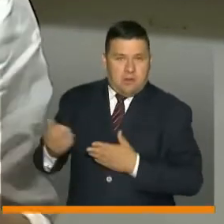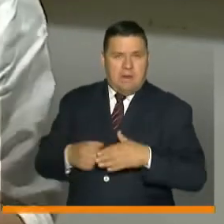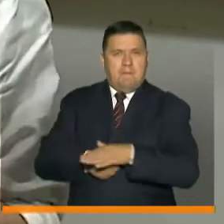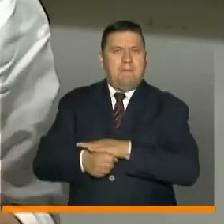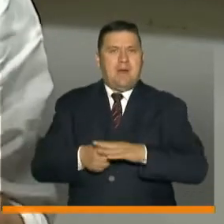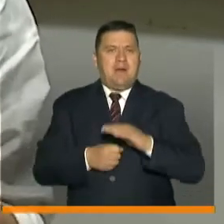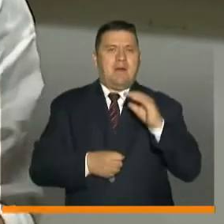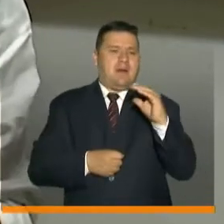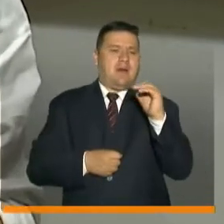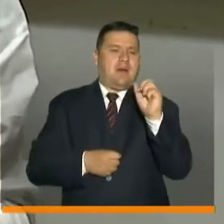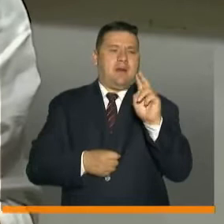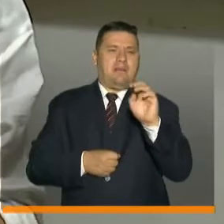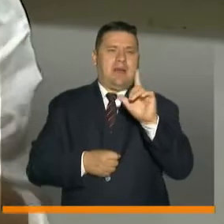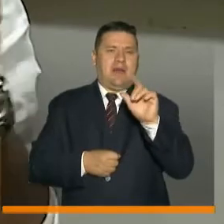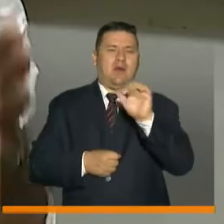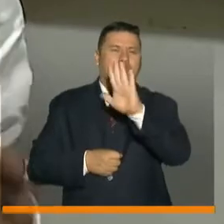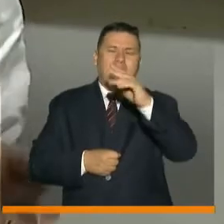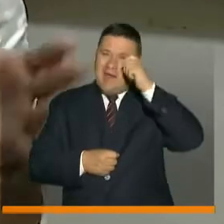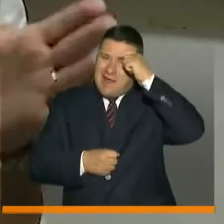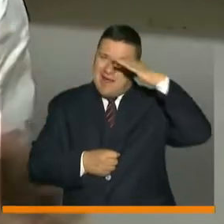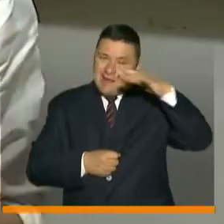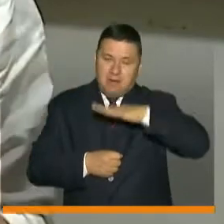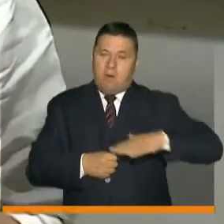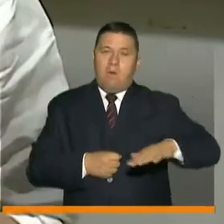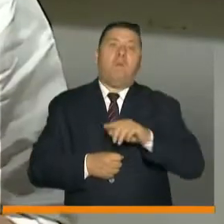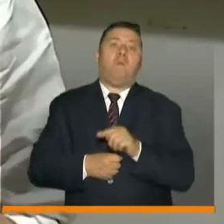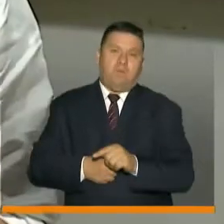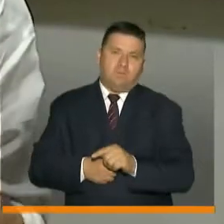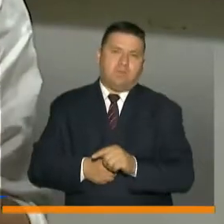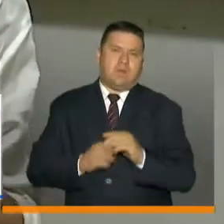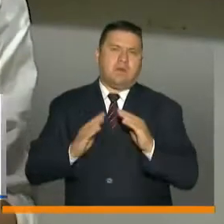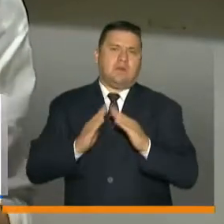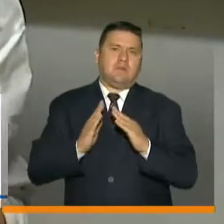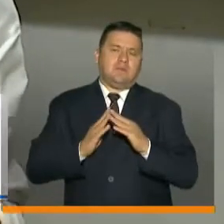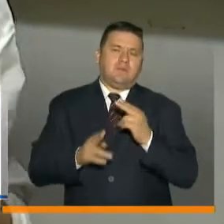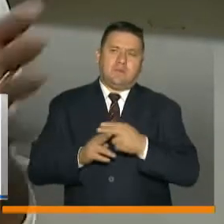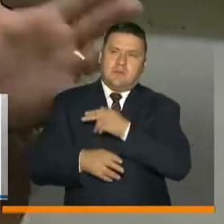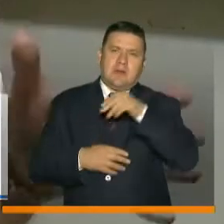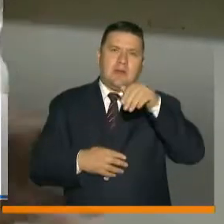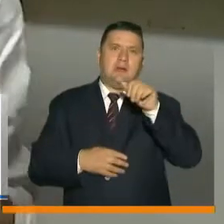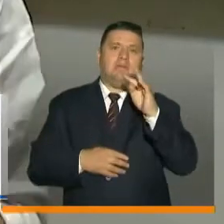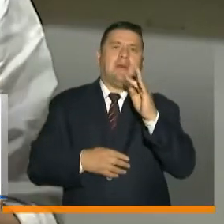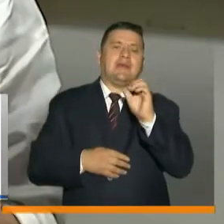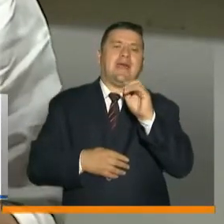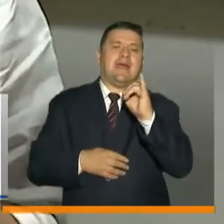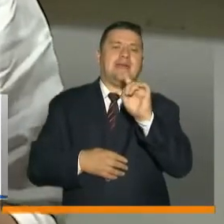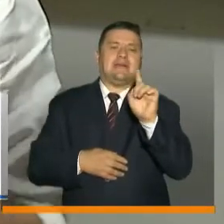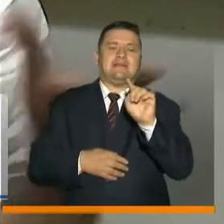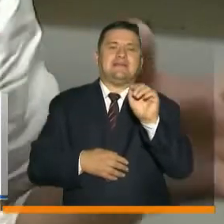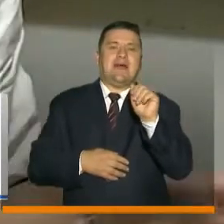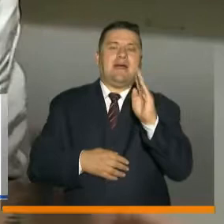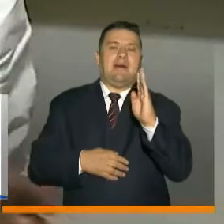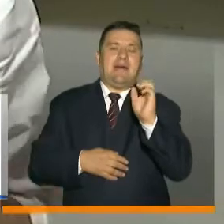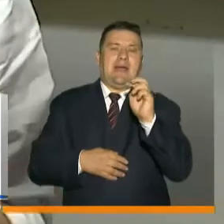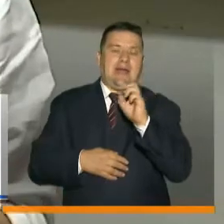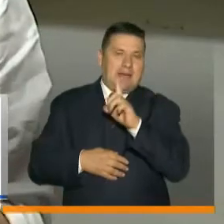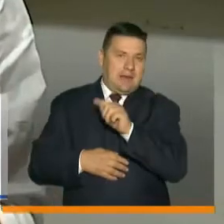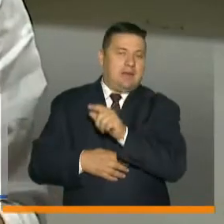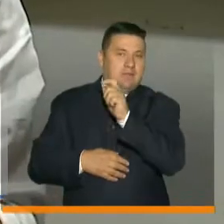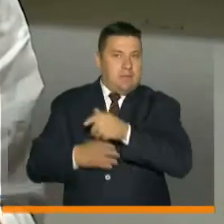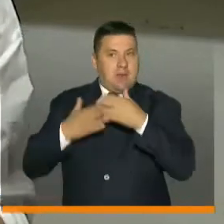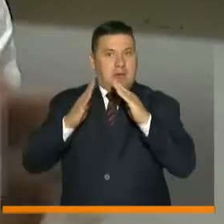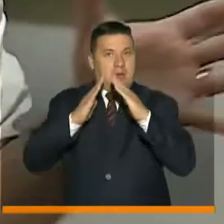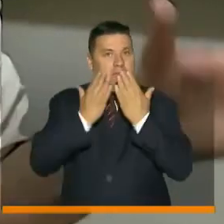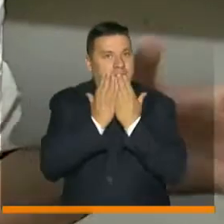barrio El Carmelo, en Cartagena. Estamos aquí en la casa de doña Marta Isabela Aguirre Narváez, quien nos ha abierto las